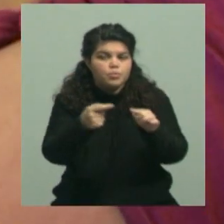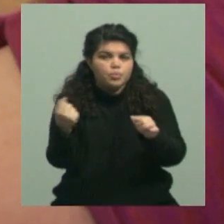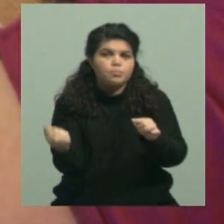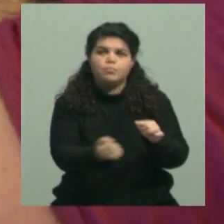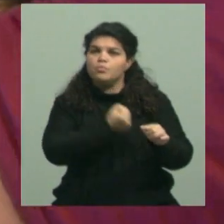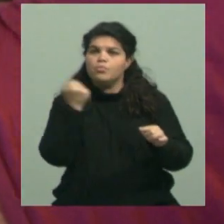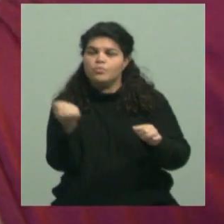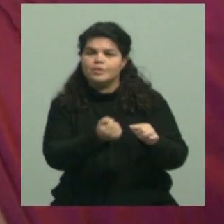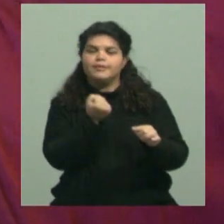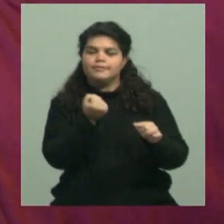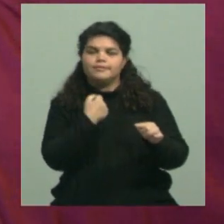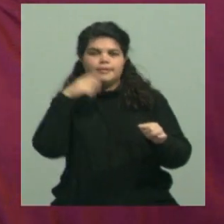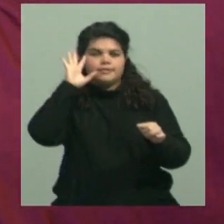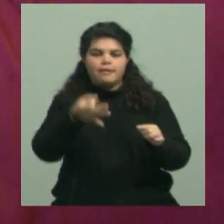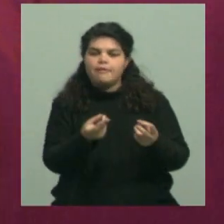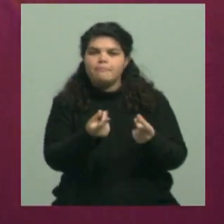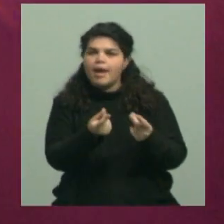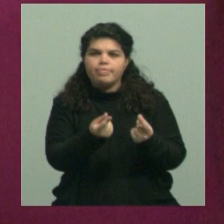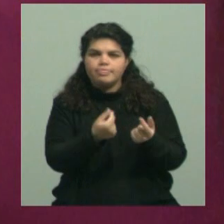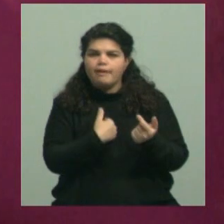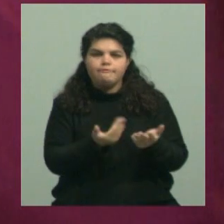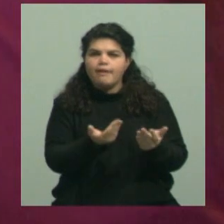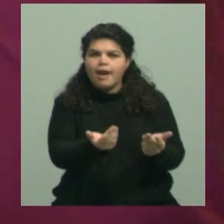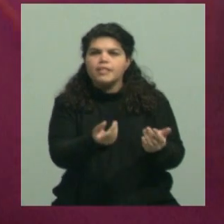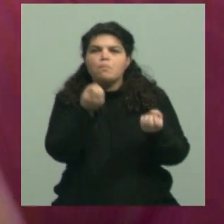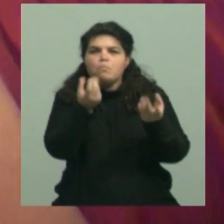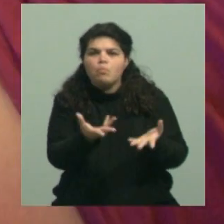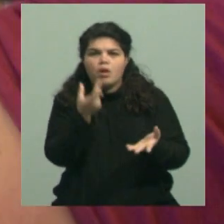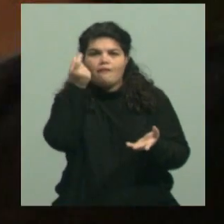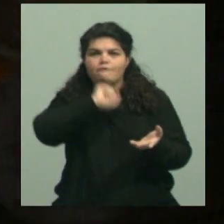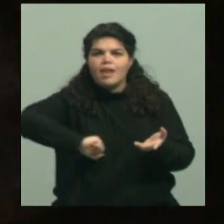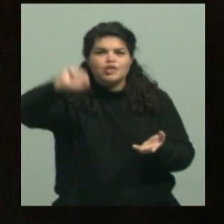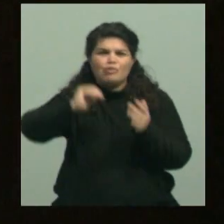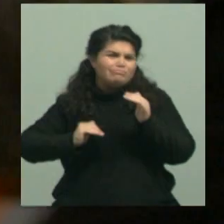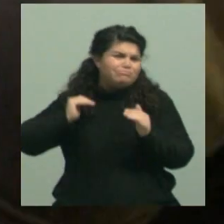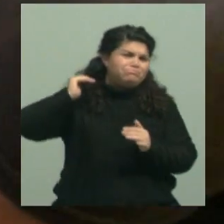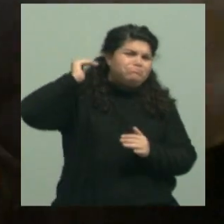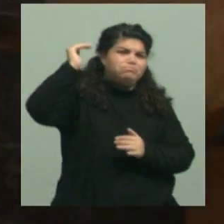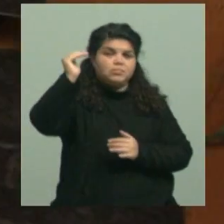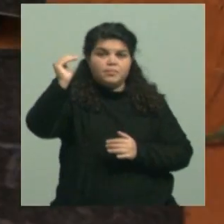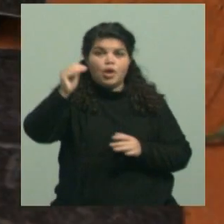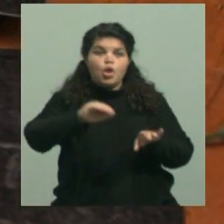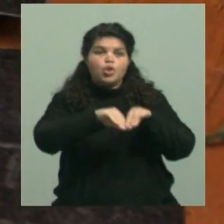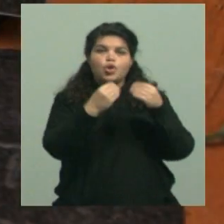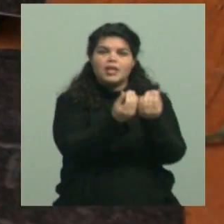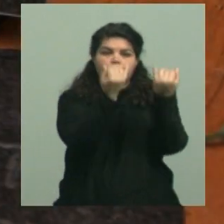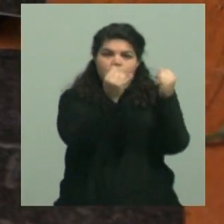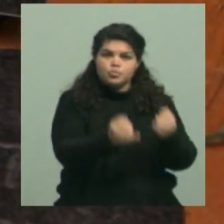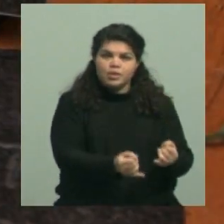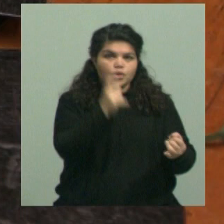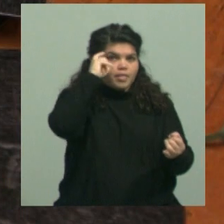la pérdida de poder adquisitivo por inflación. Eso es el 10% del presupuesto y que tiene que ver con asegurar